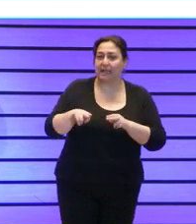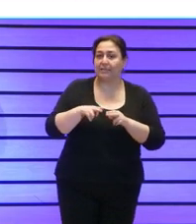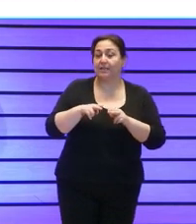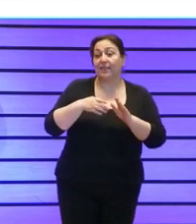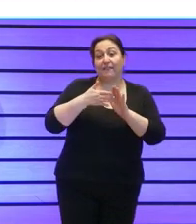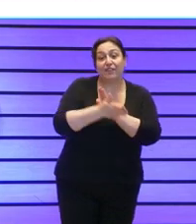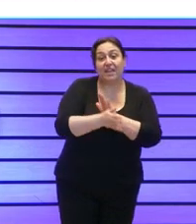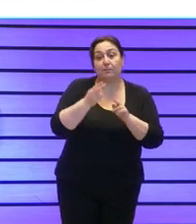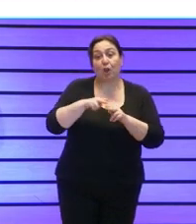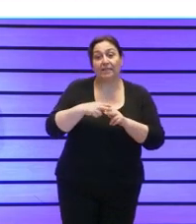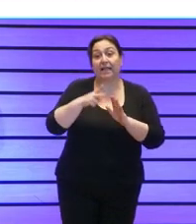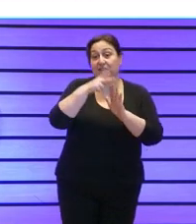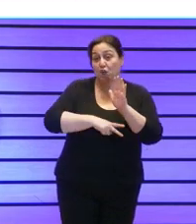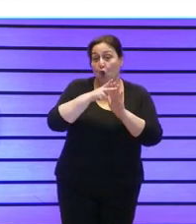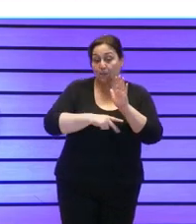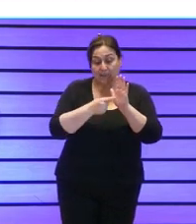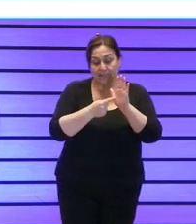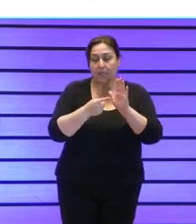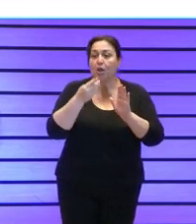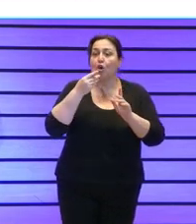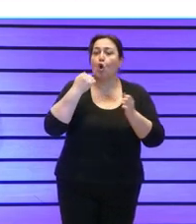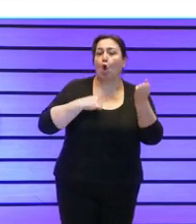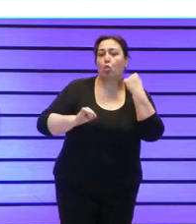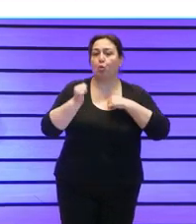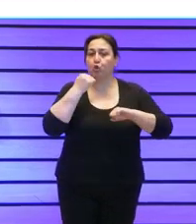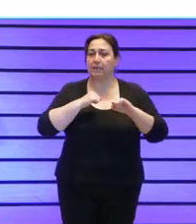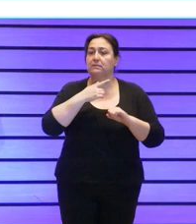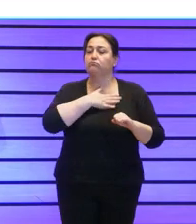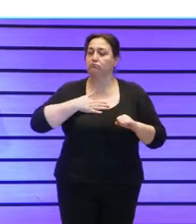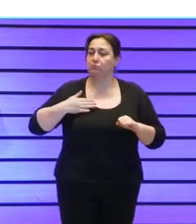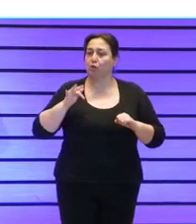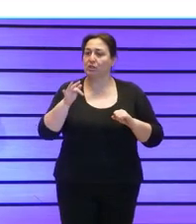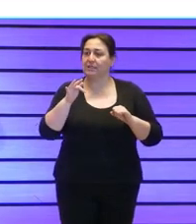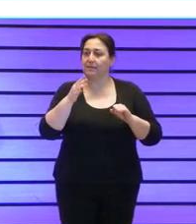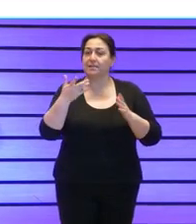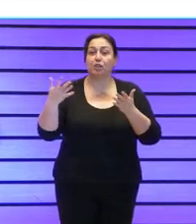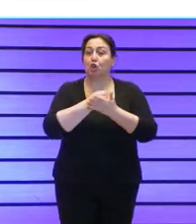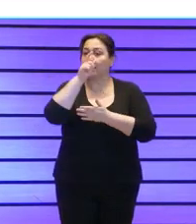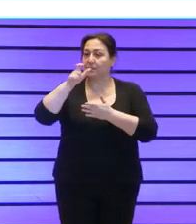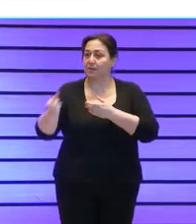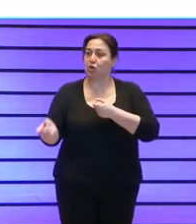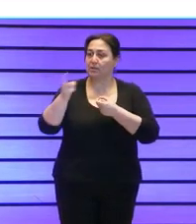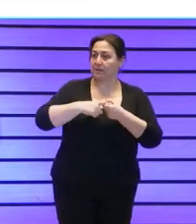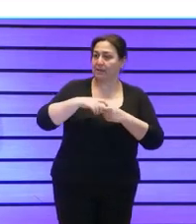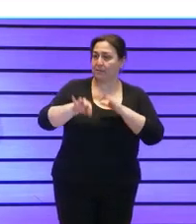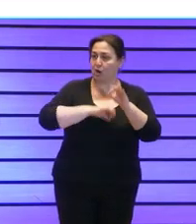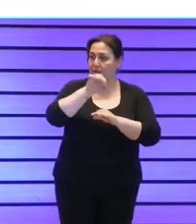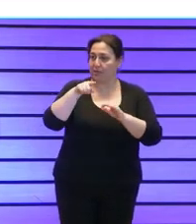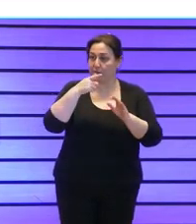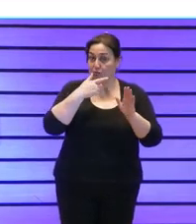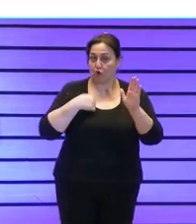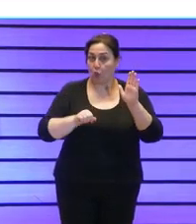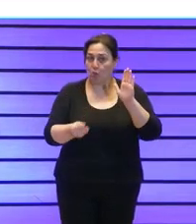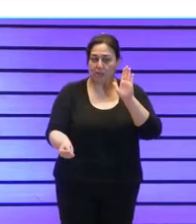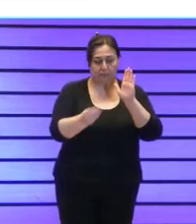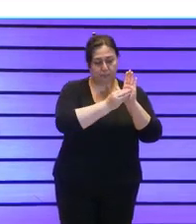donde se recogieran conductas deseables en todas aquellas personas que estuvieran vinculadas a la organización eso